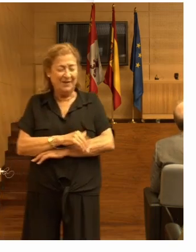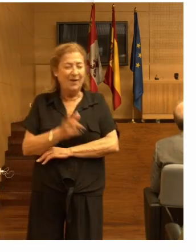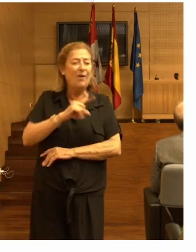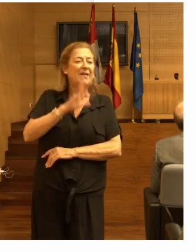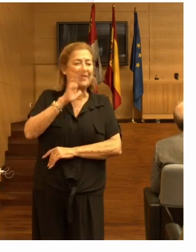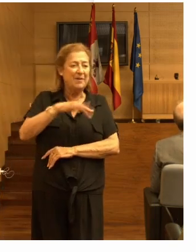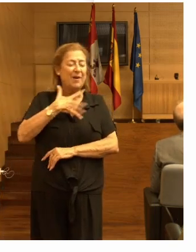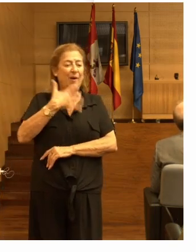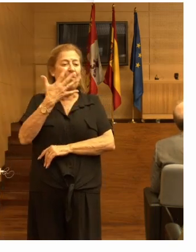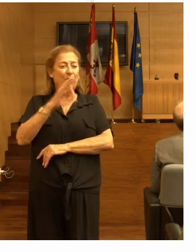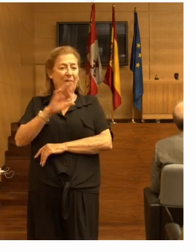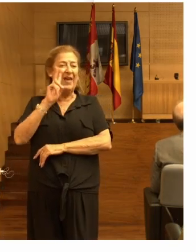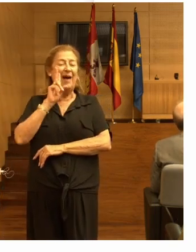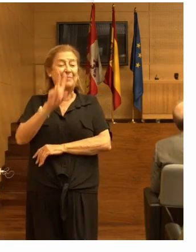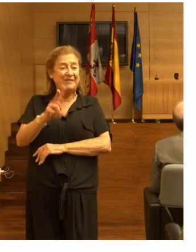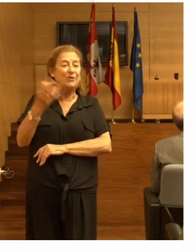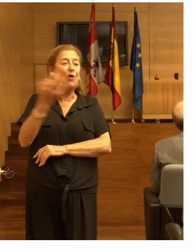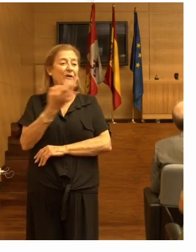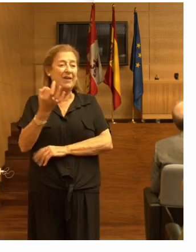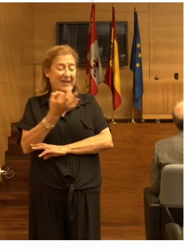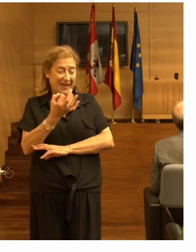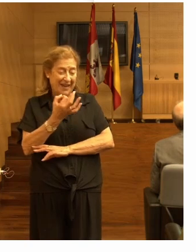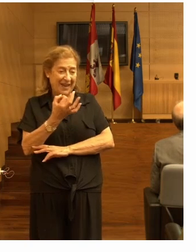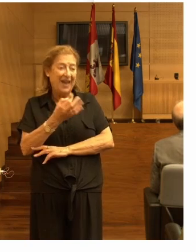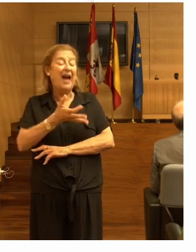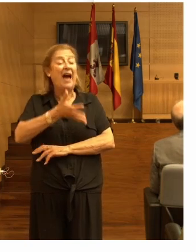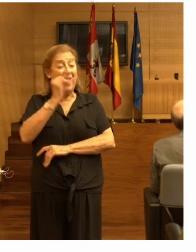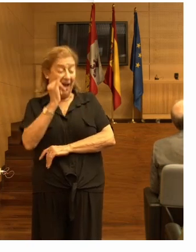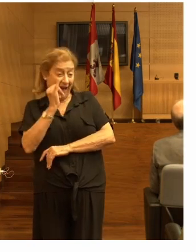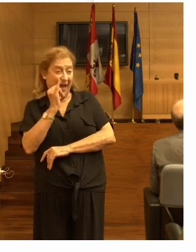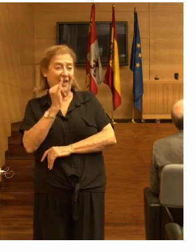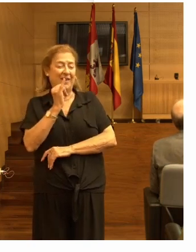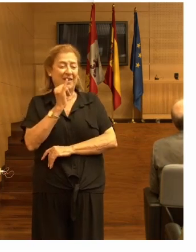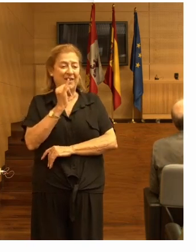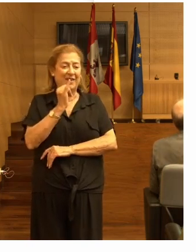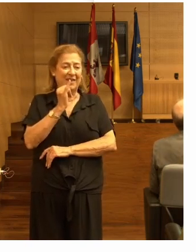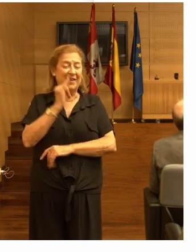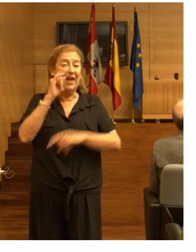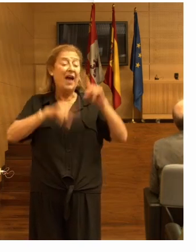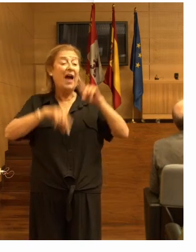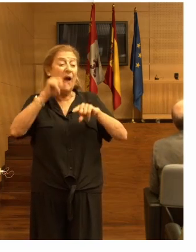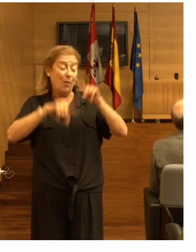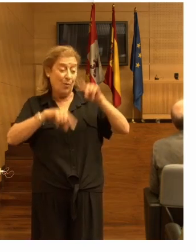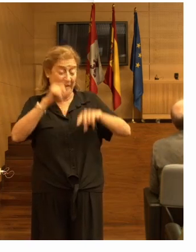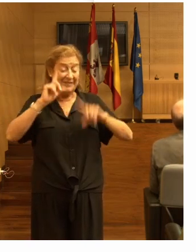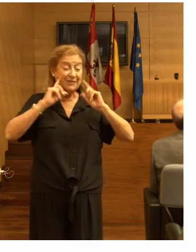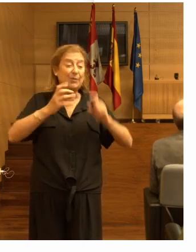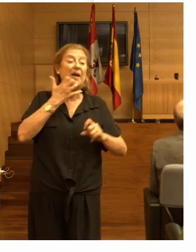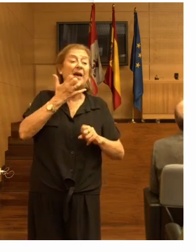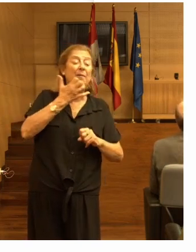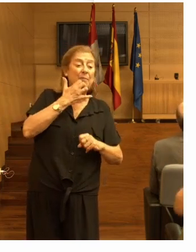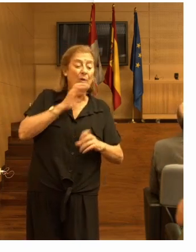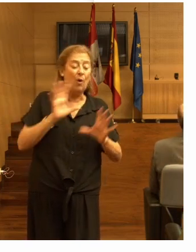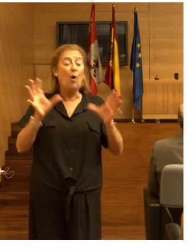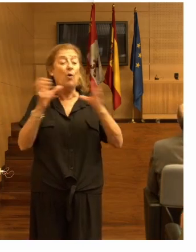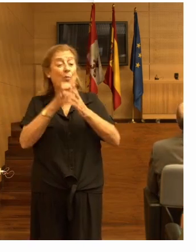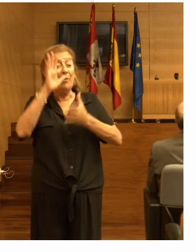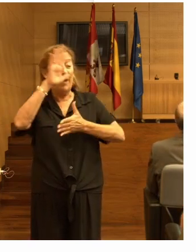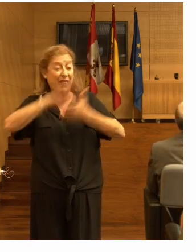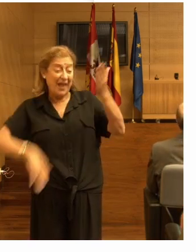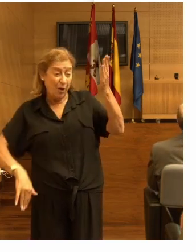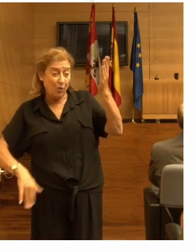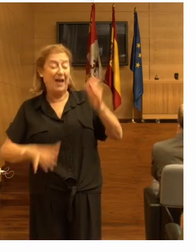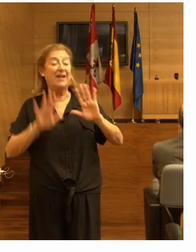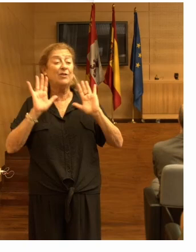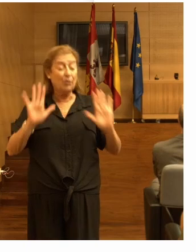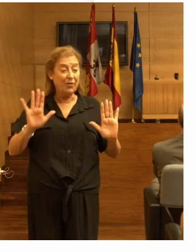han visto que hay algunos casos negativos, por ejemplo, el grupo de Barcelona. Por